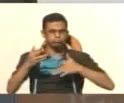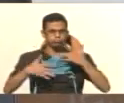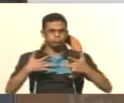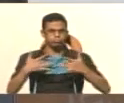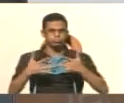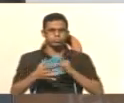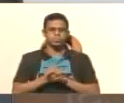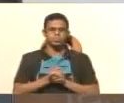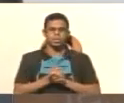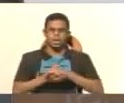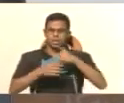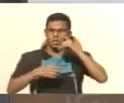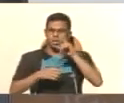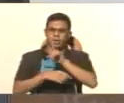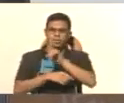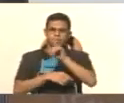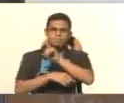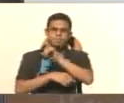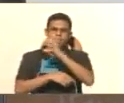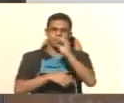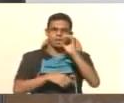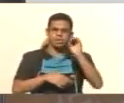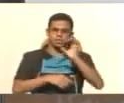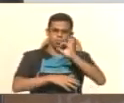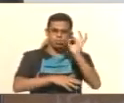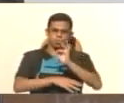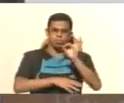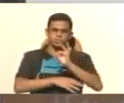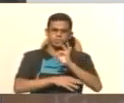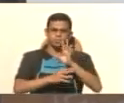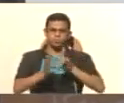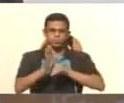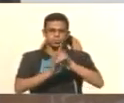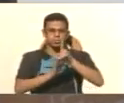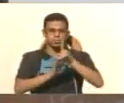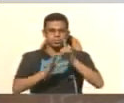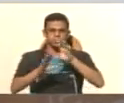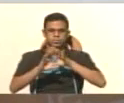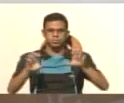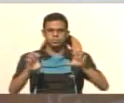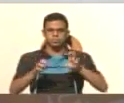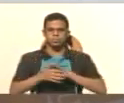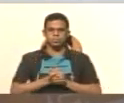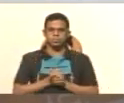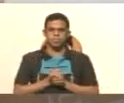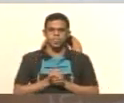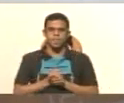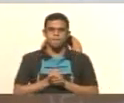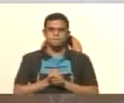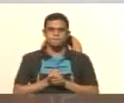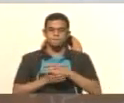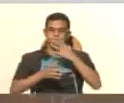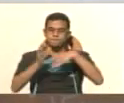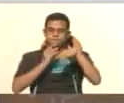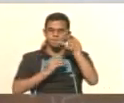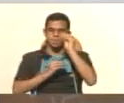óptimas al 100% y que puedas desarrollar tus actividades de clase. Entonces empezamos a